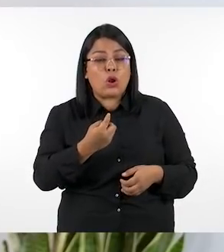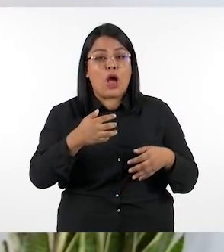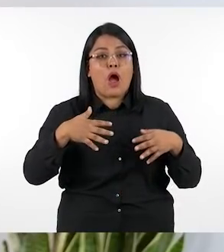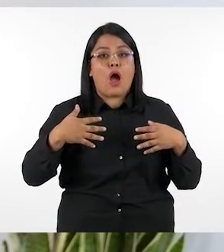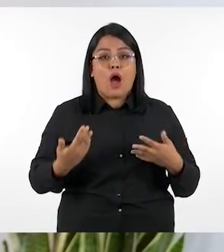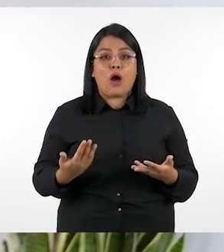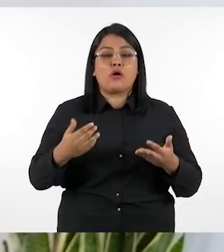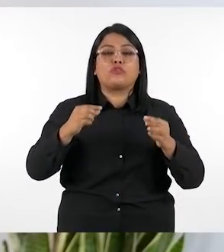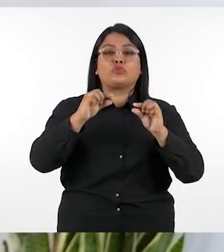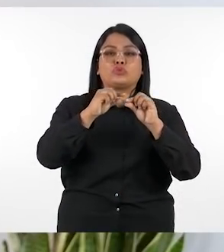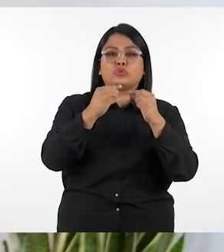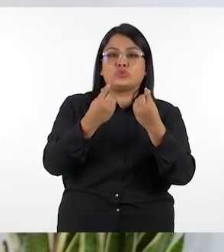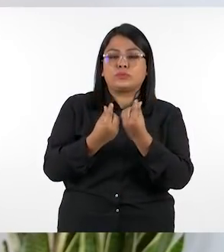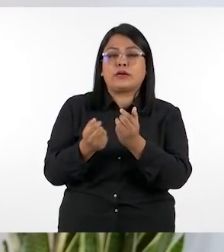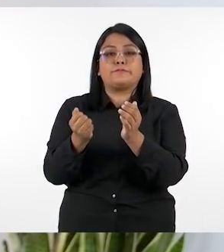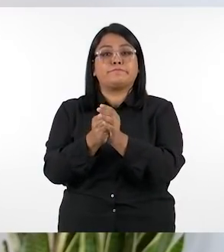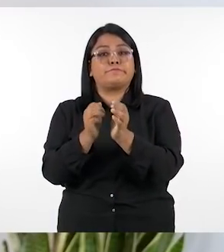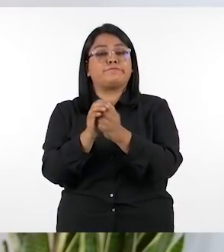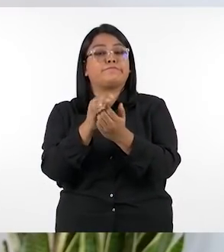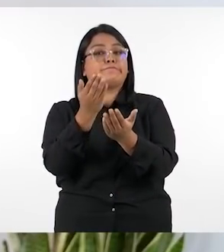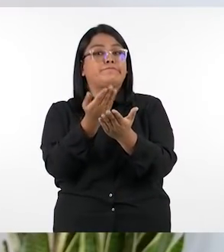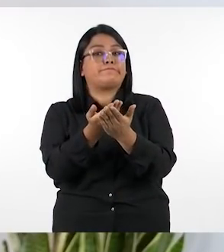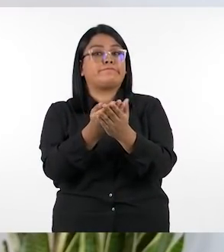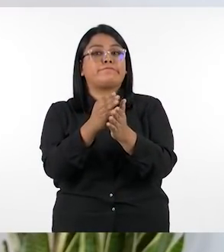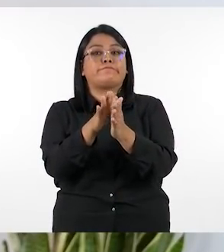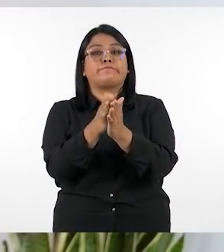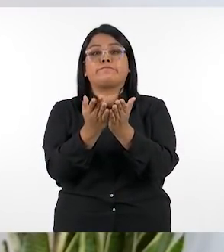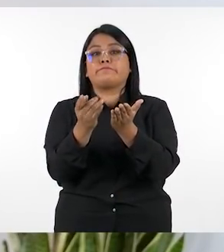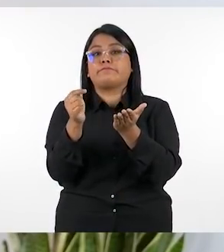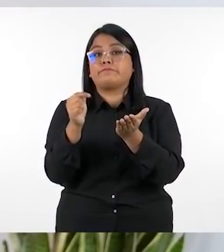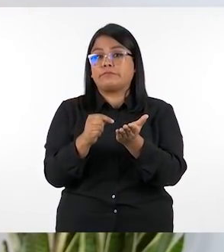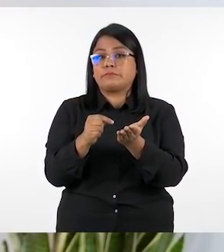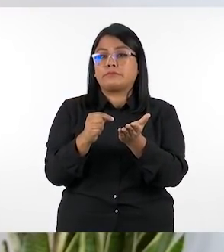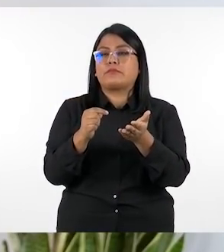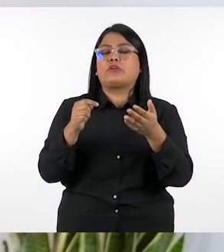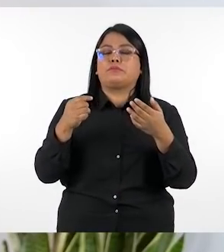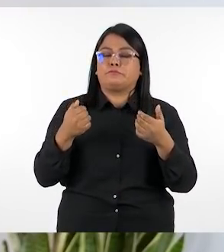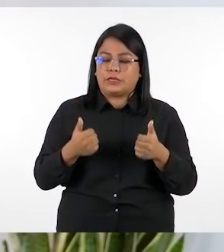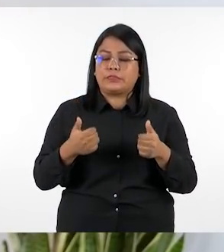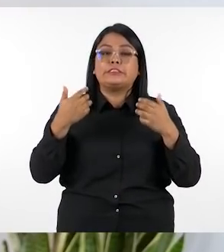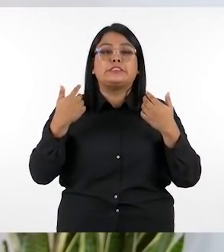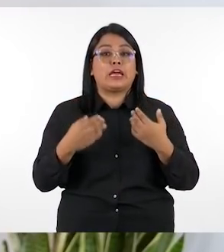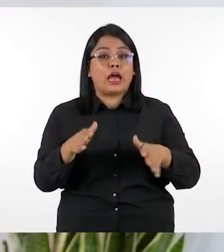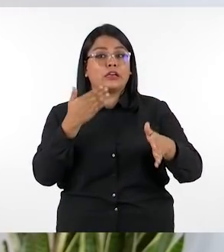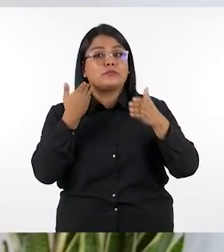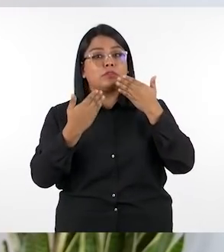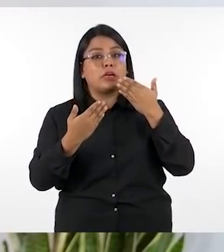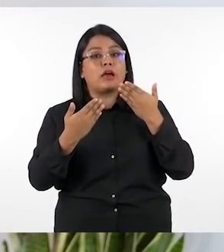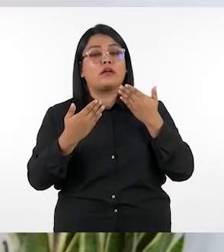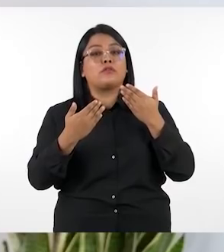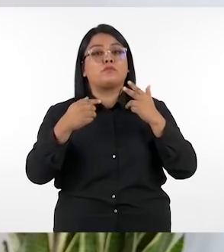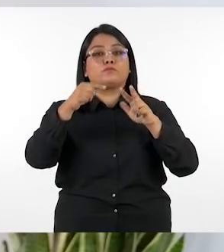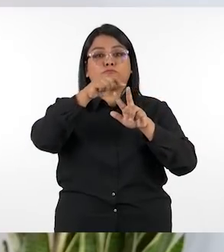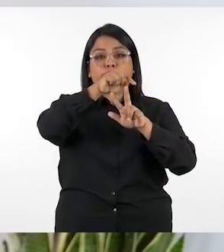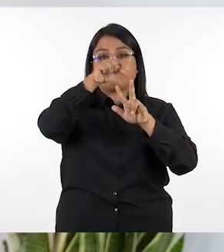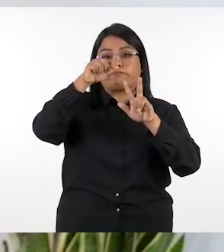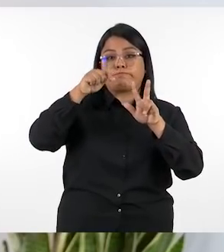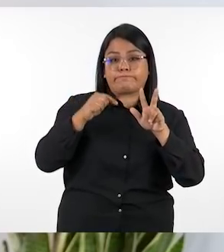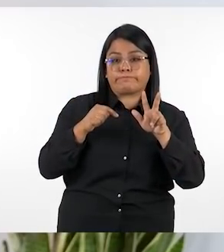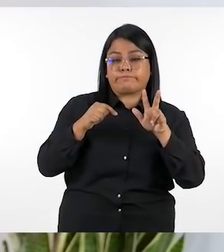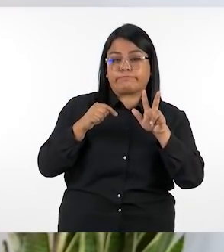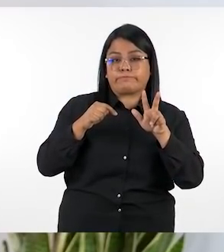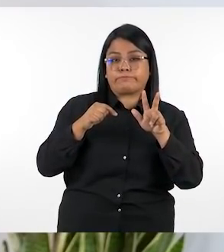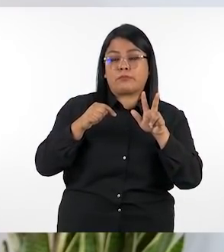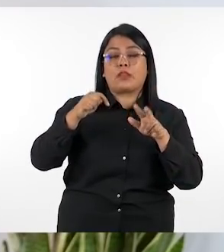grupalmente en los problemas que se proponen en el libro de texto bien ya mencionamos alejandra los tres